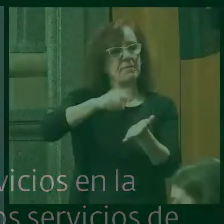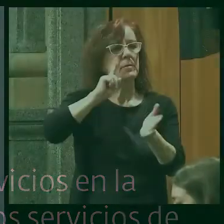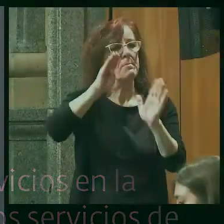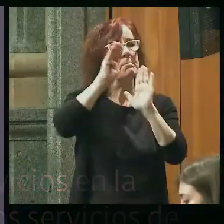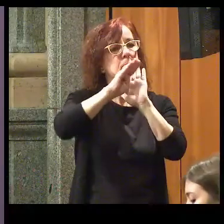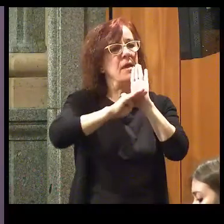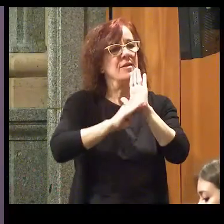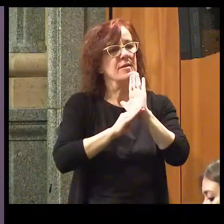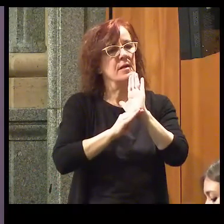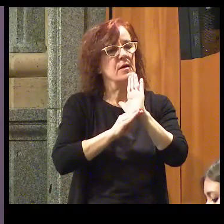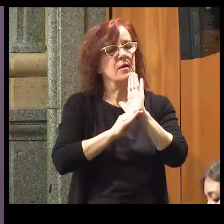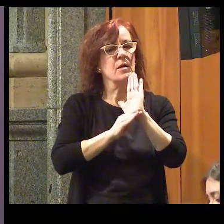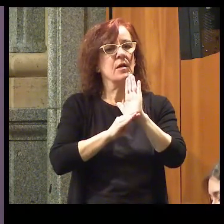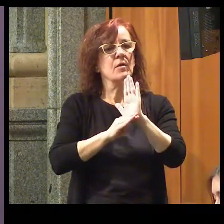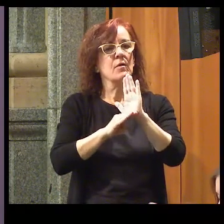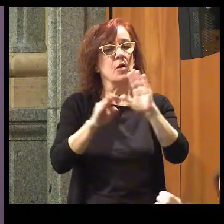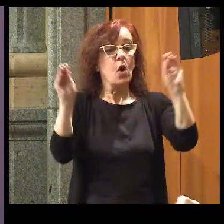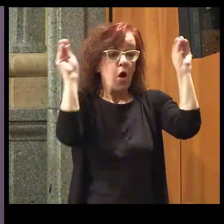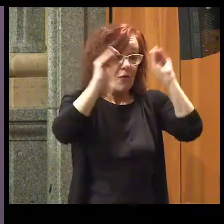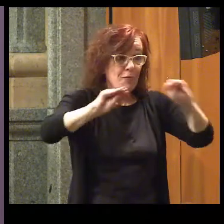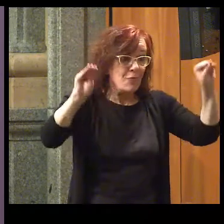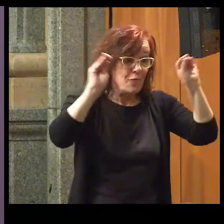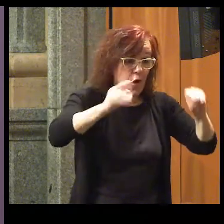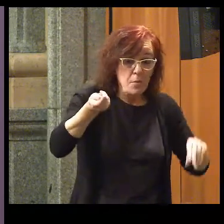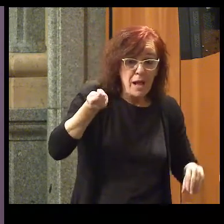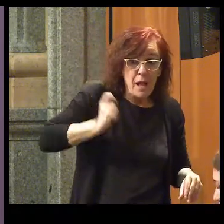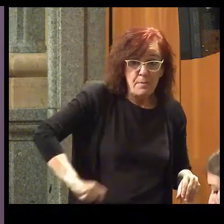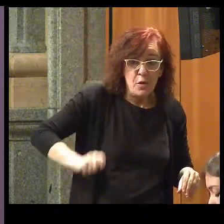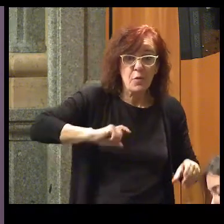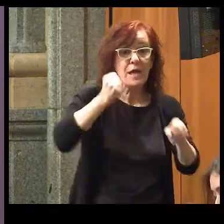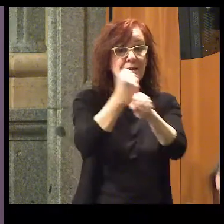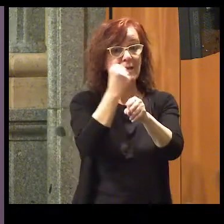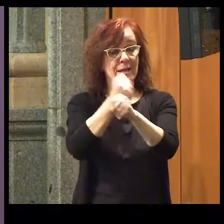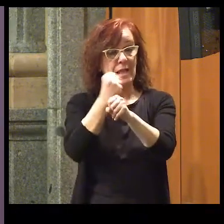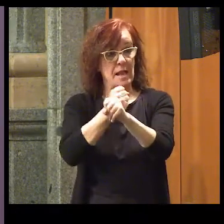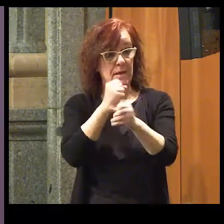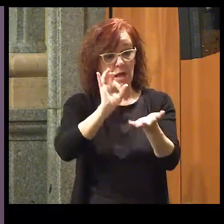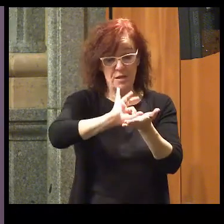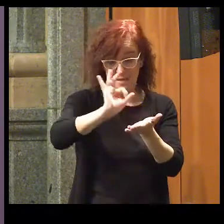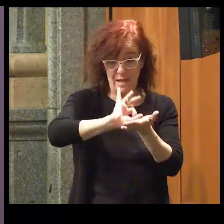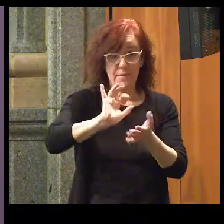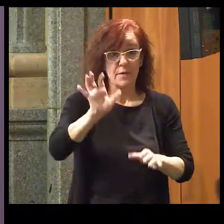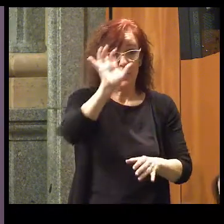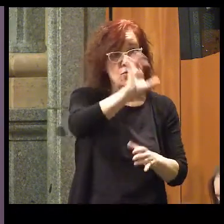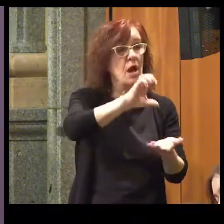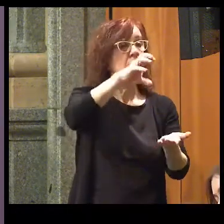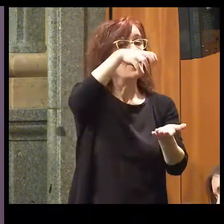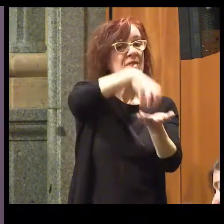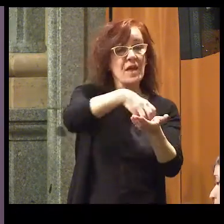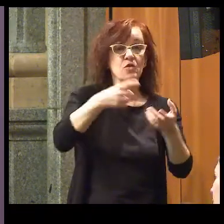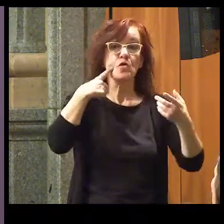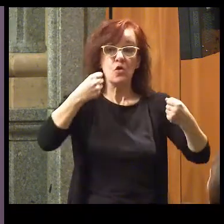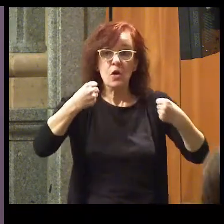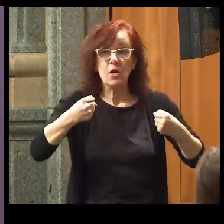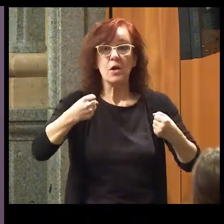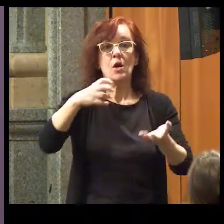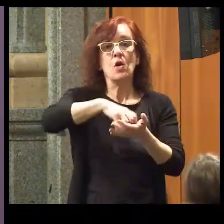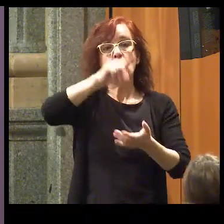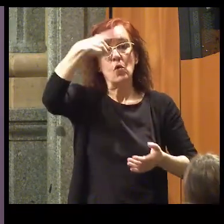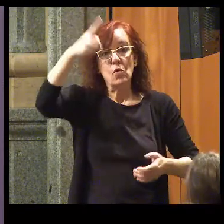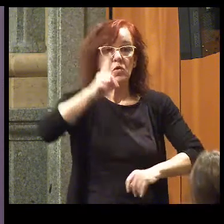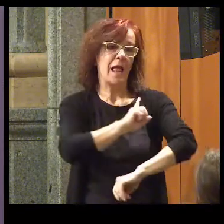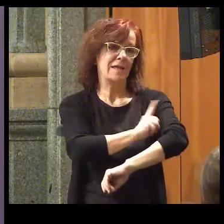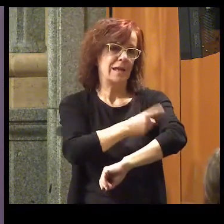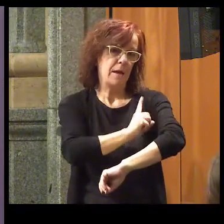como formar a los profesionales que trabajan en los servicios de la comunidad, centros de salud, centros culturales,